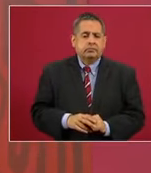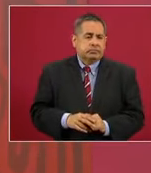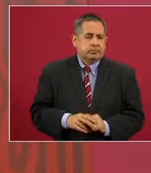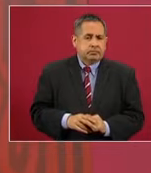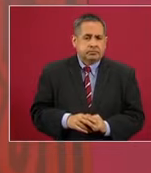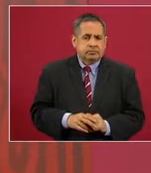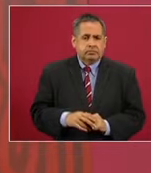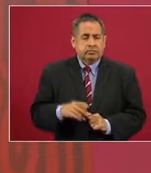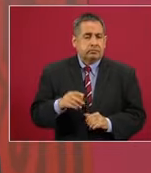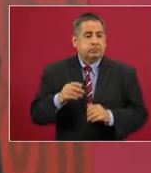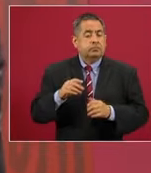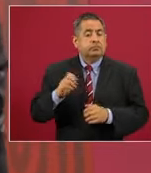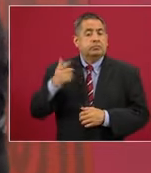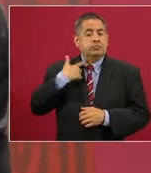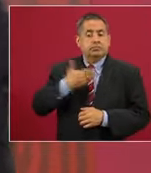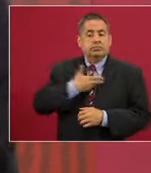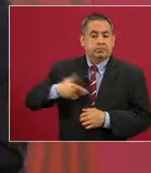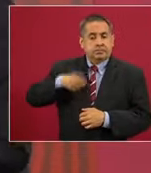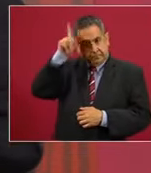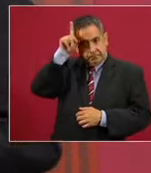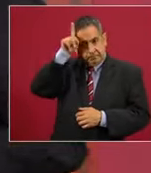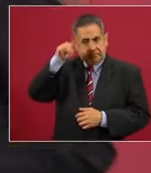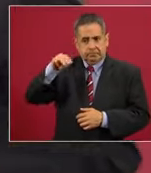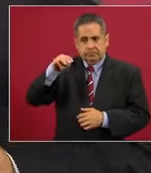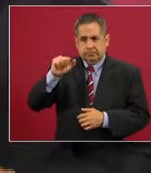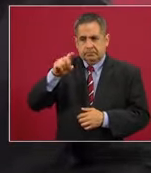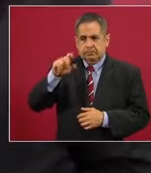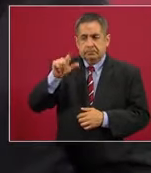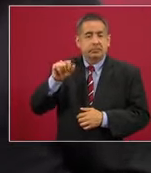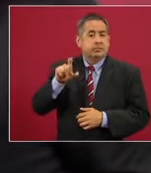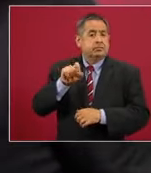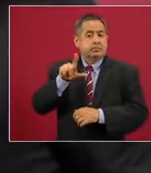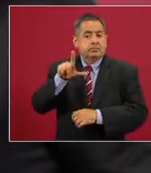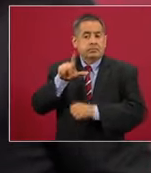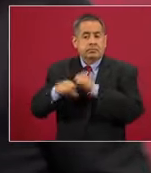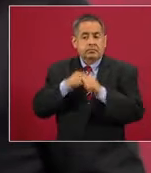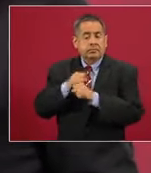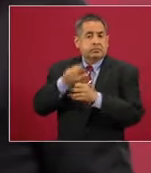Mandela estuvo 27 años en la cárcel.